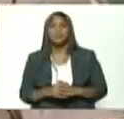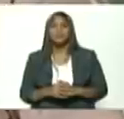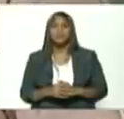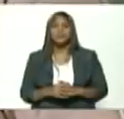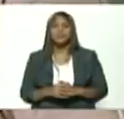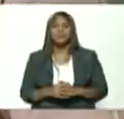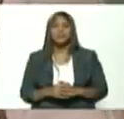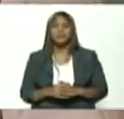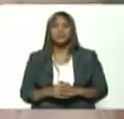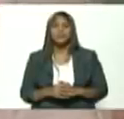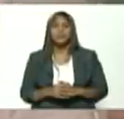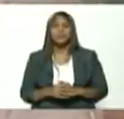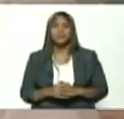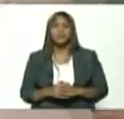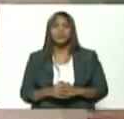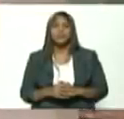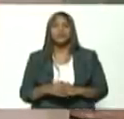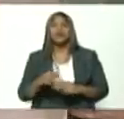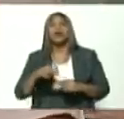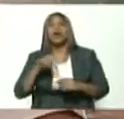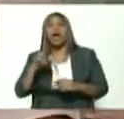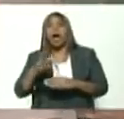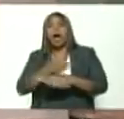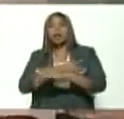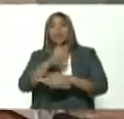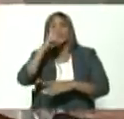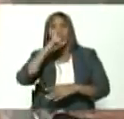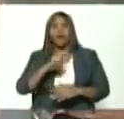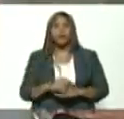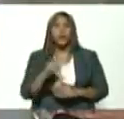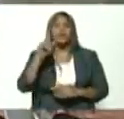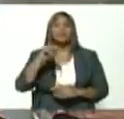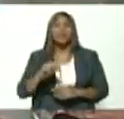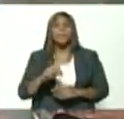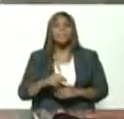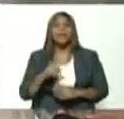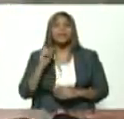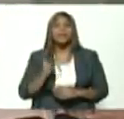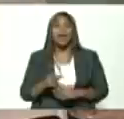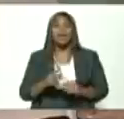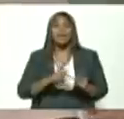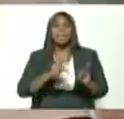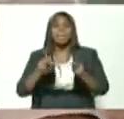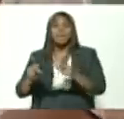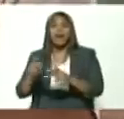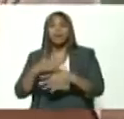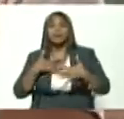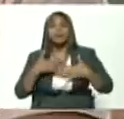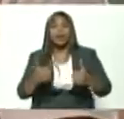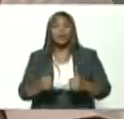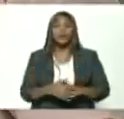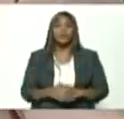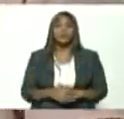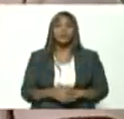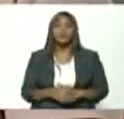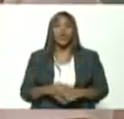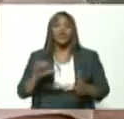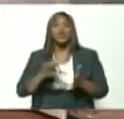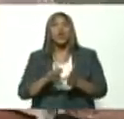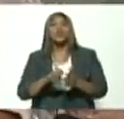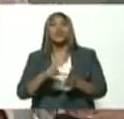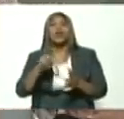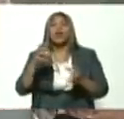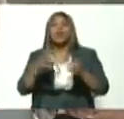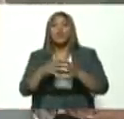año también presidente es necesario crear un plan de salud donde la clase obrera de